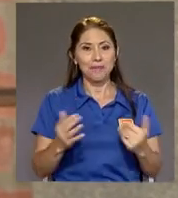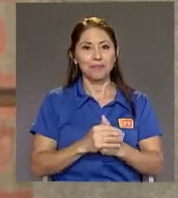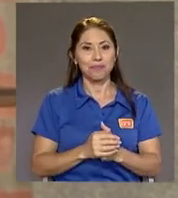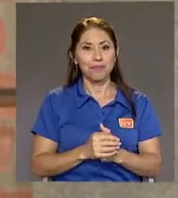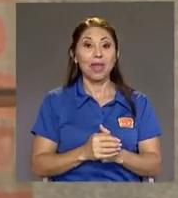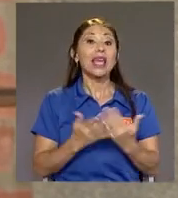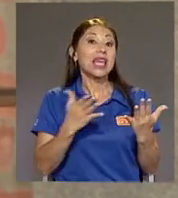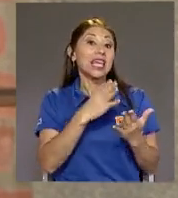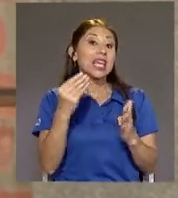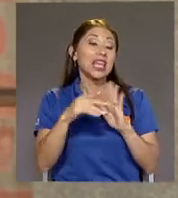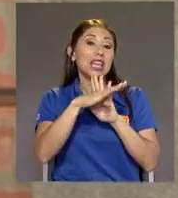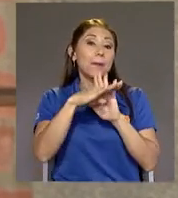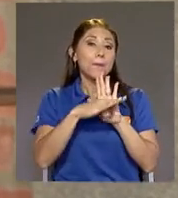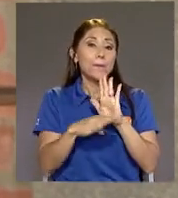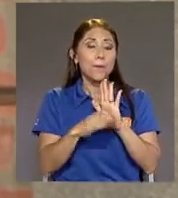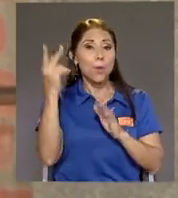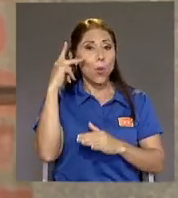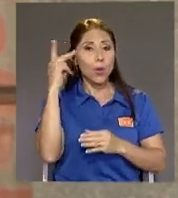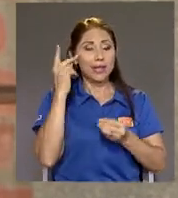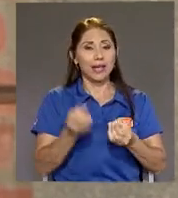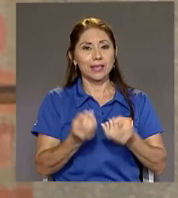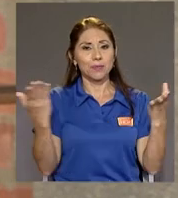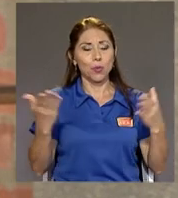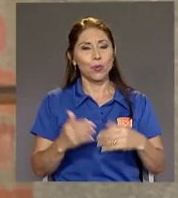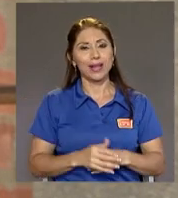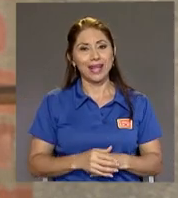políticas públicas Y de políticas públicas